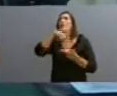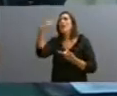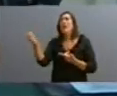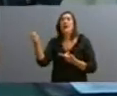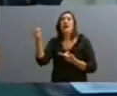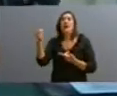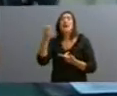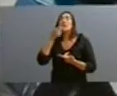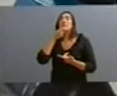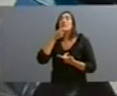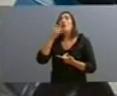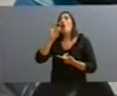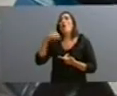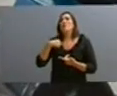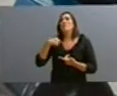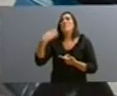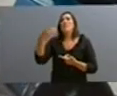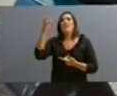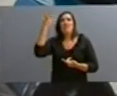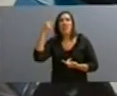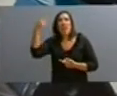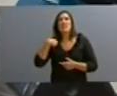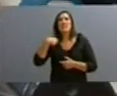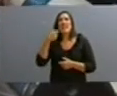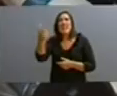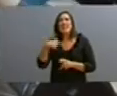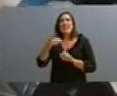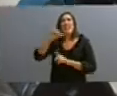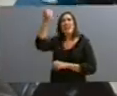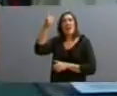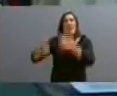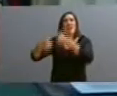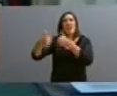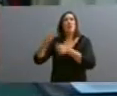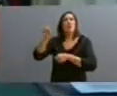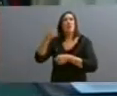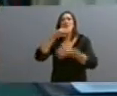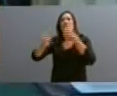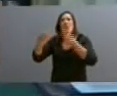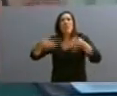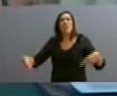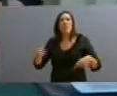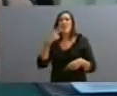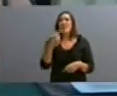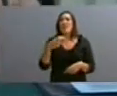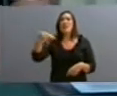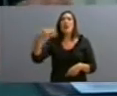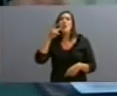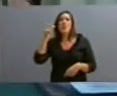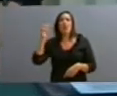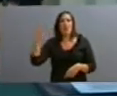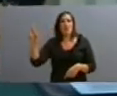ganábamos a Francia, en fin, todos saben lo que es Argentina en materia de energía nuclear. Por lo tanto, el